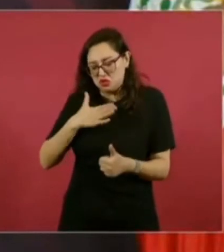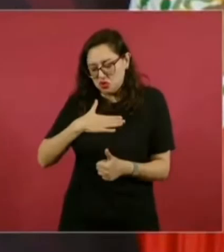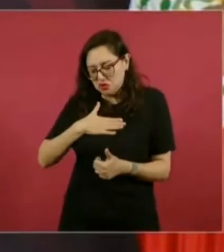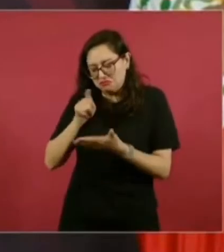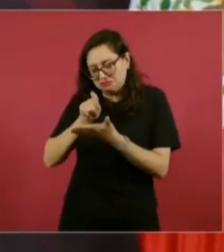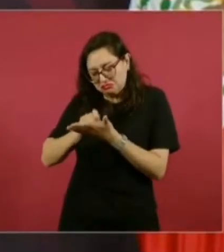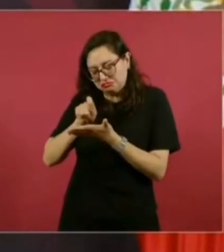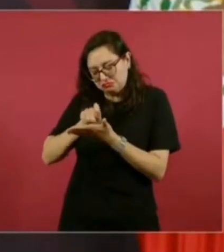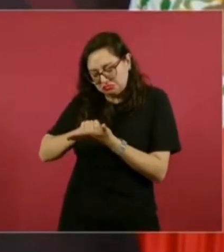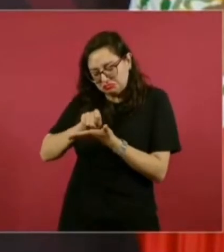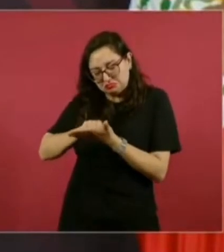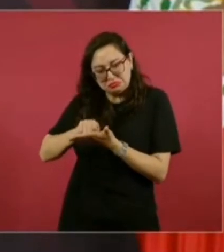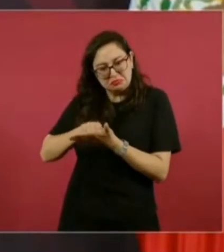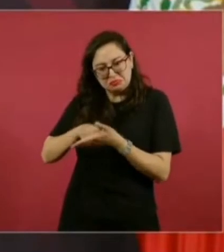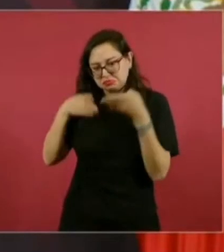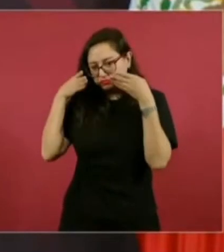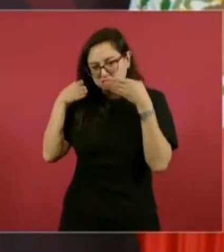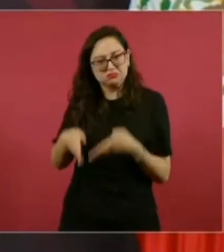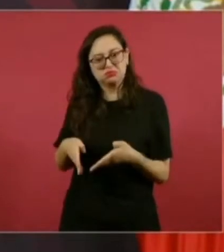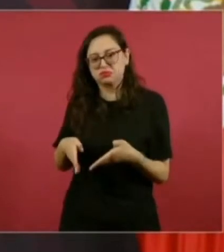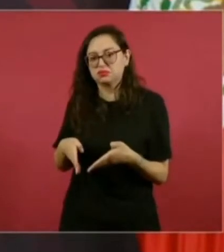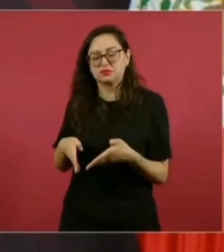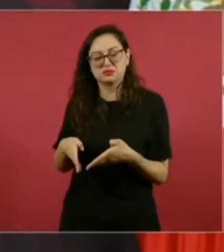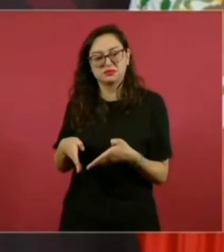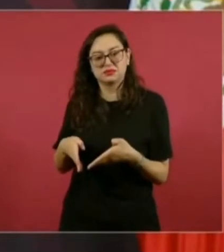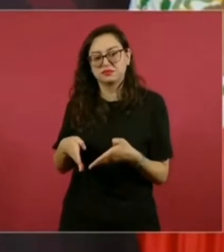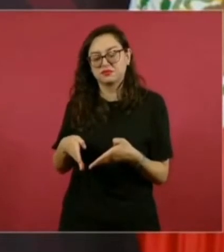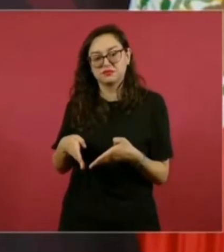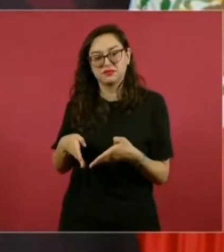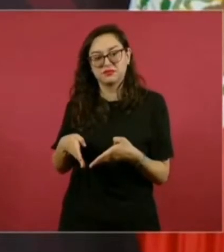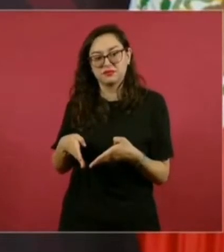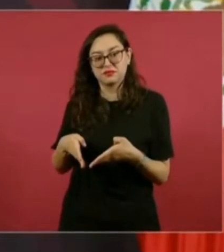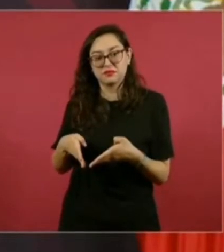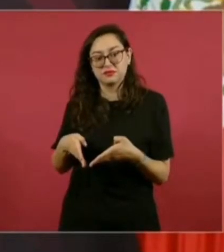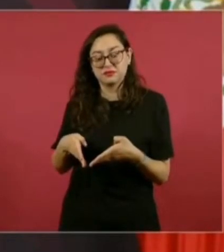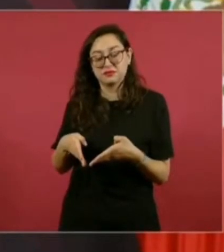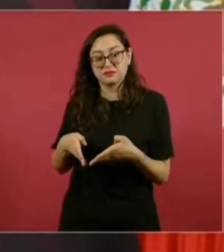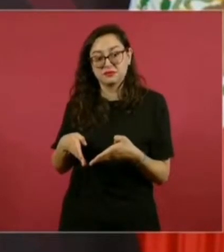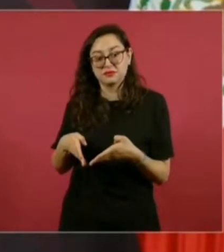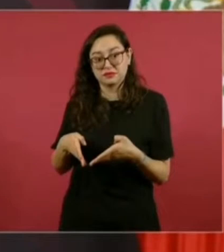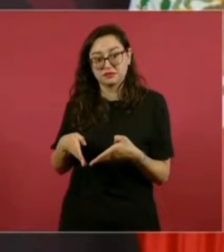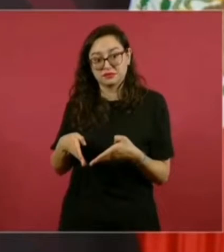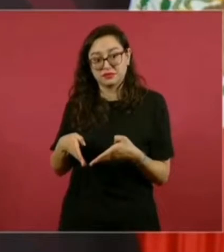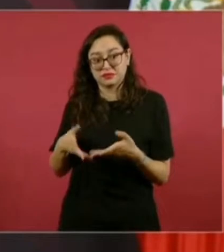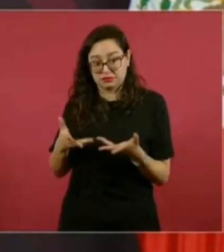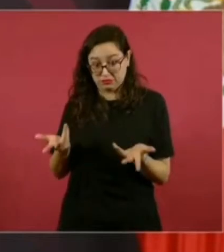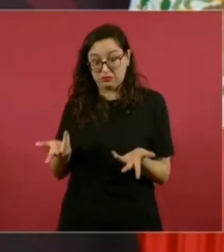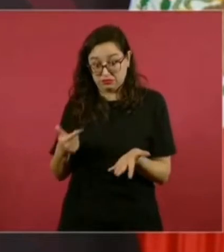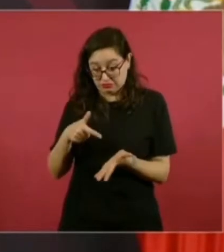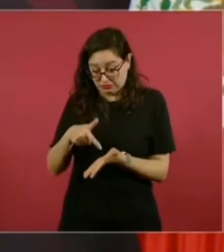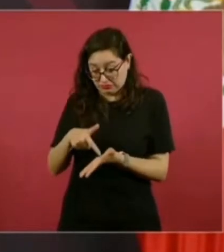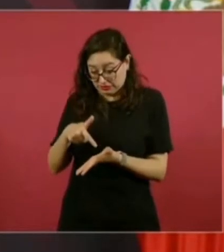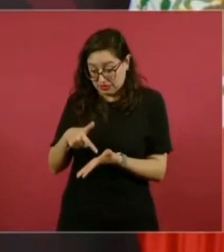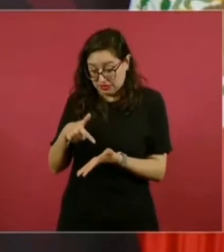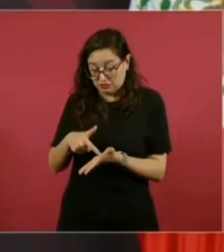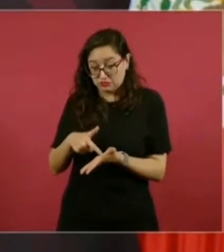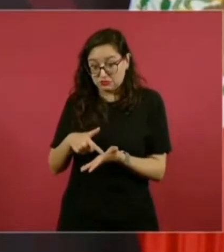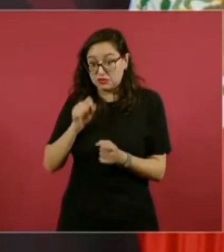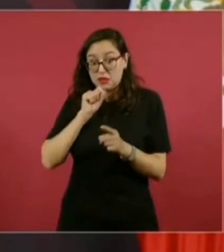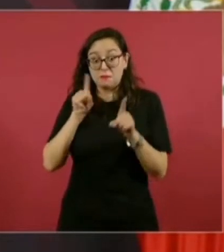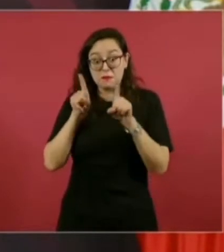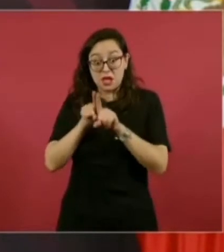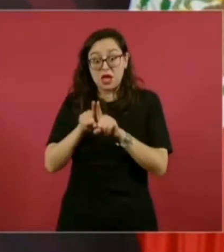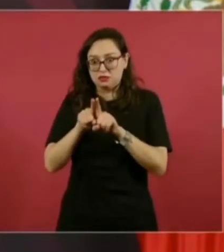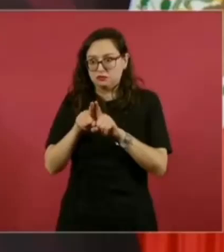también para ayudar, pero de otra manera,